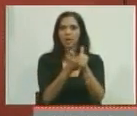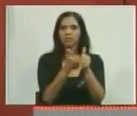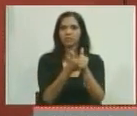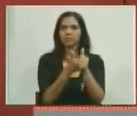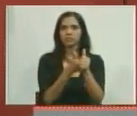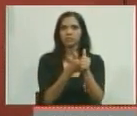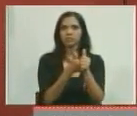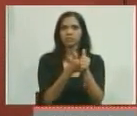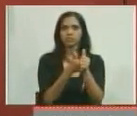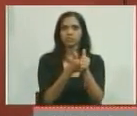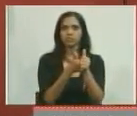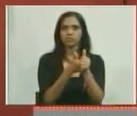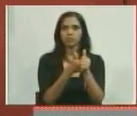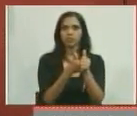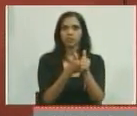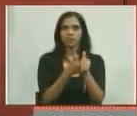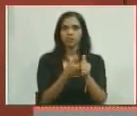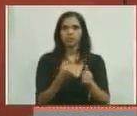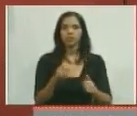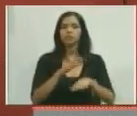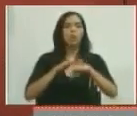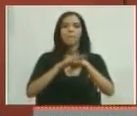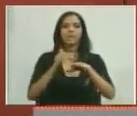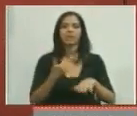Cuando... Ya era vicepresidente, perdón.